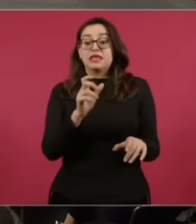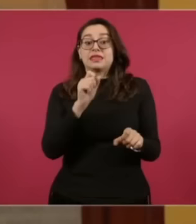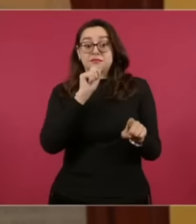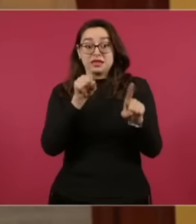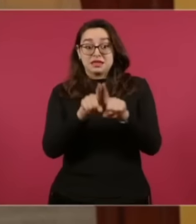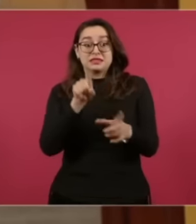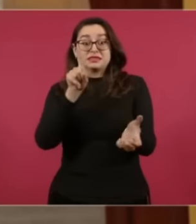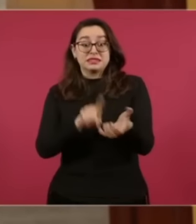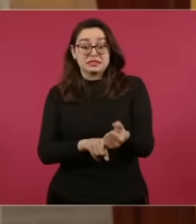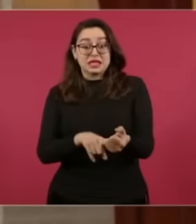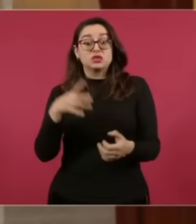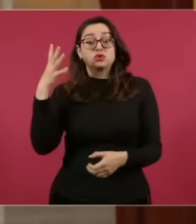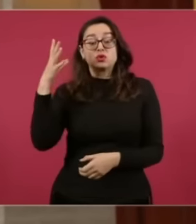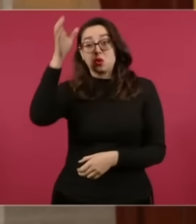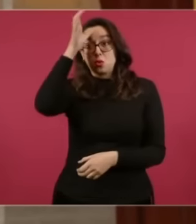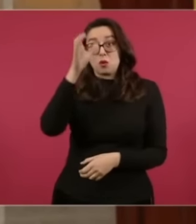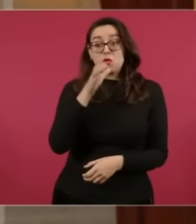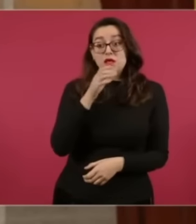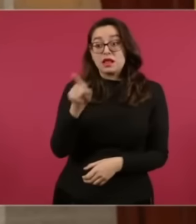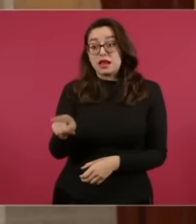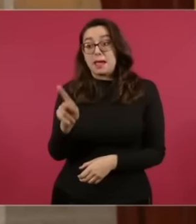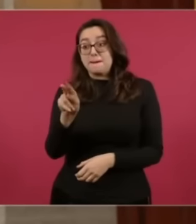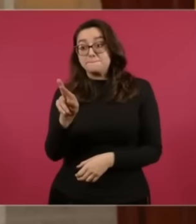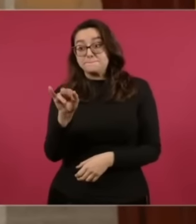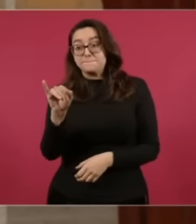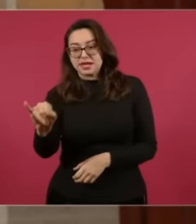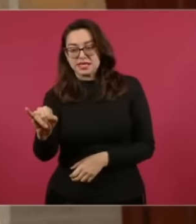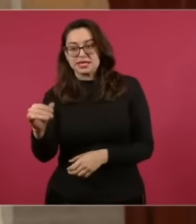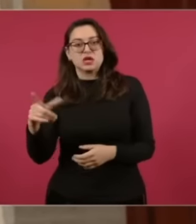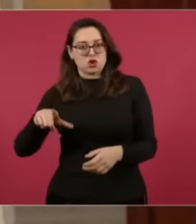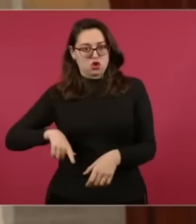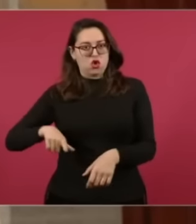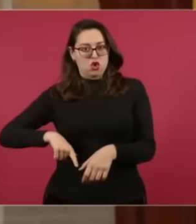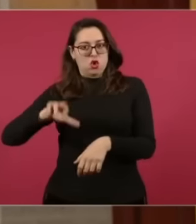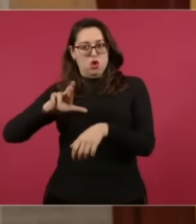Distritos Locales Le tenía Que dar Acuña